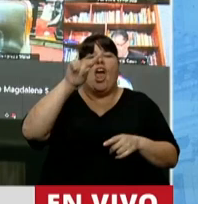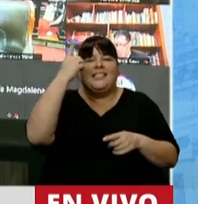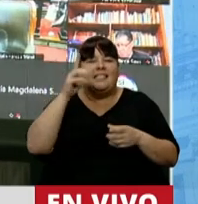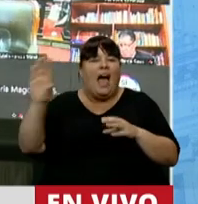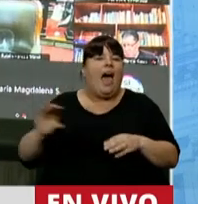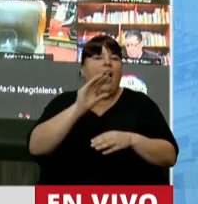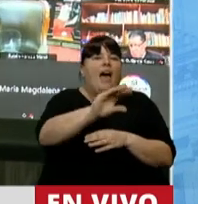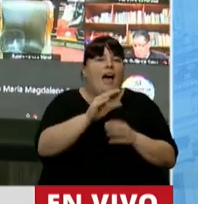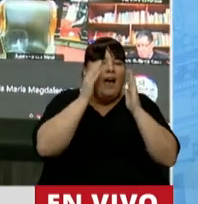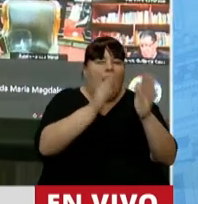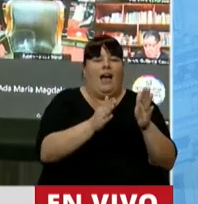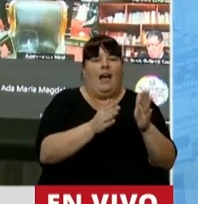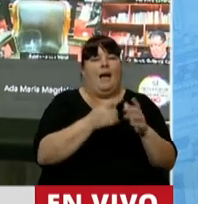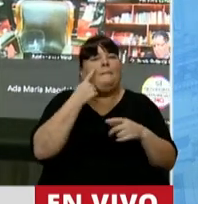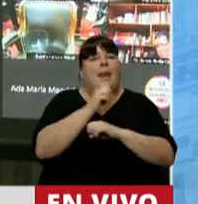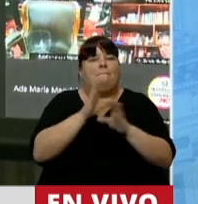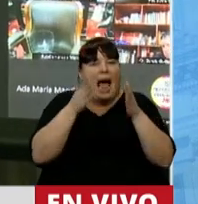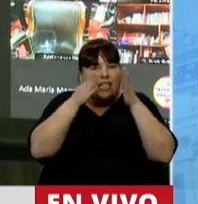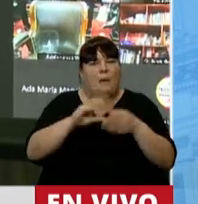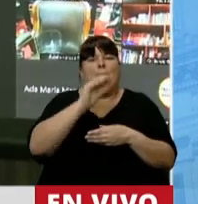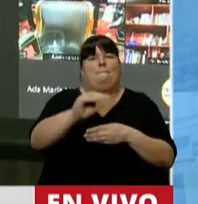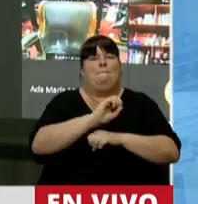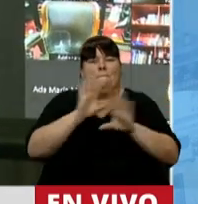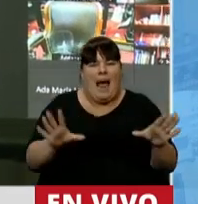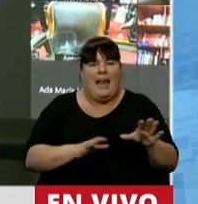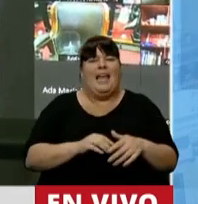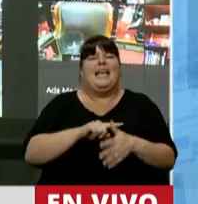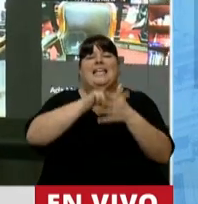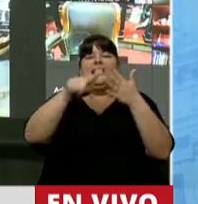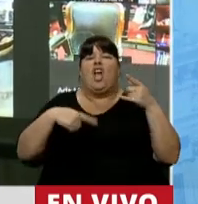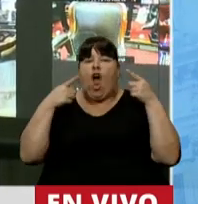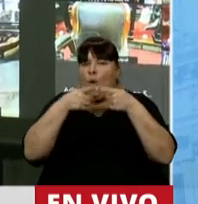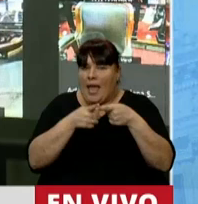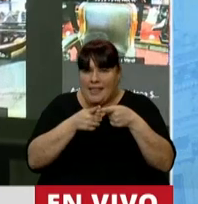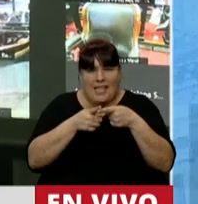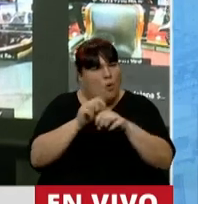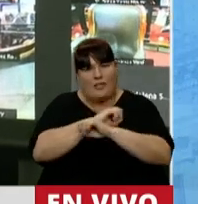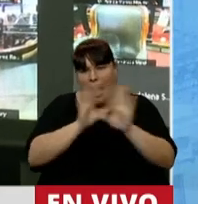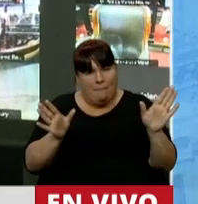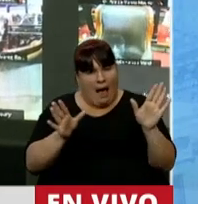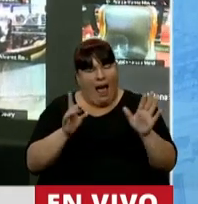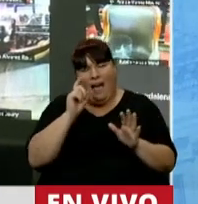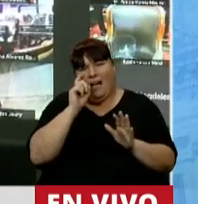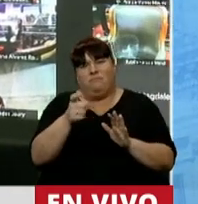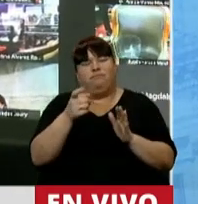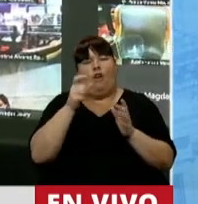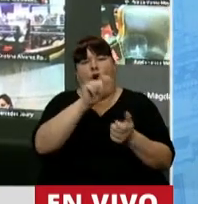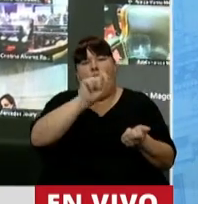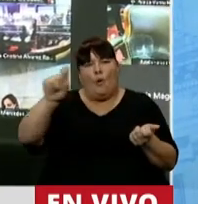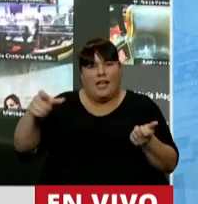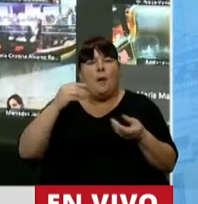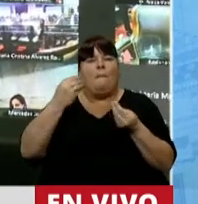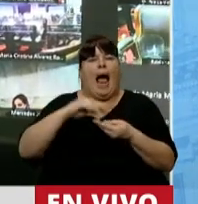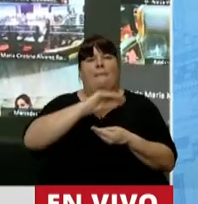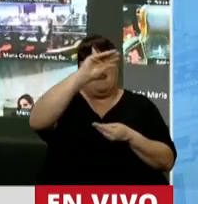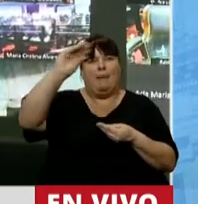atracciona, un Estado que centraliza, mira mal, asigna peor. Los cinco objetivos están mal, violan competencias de